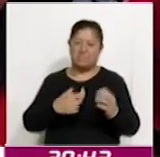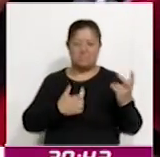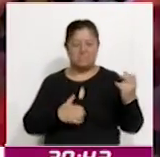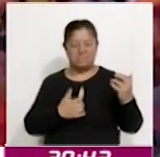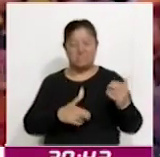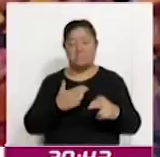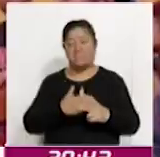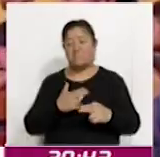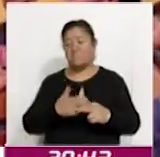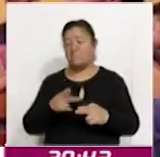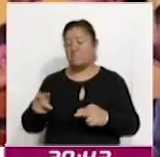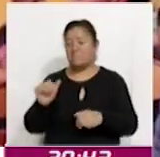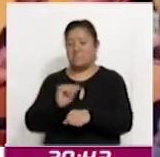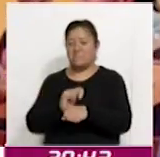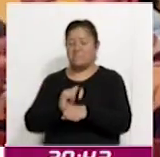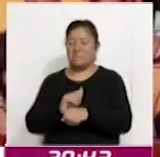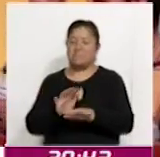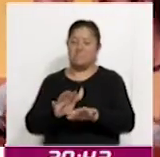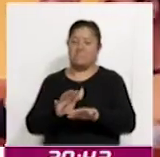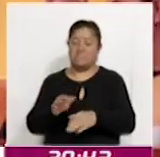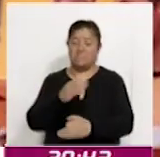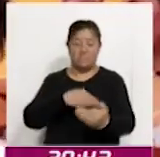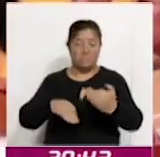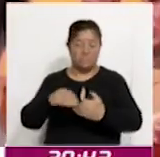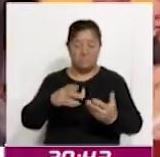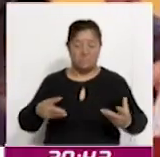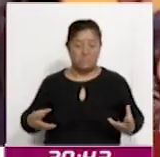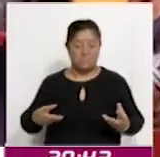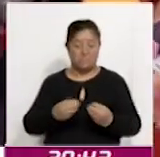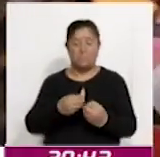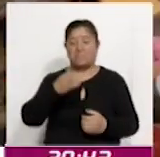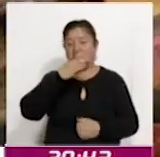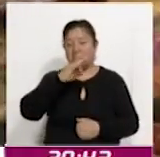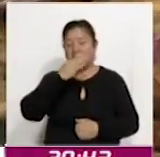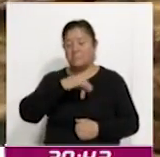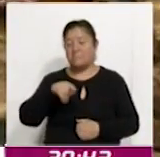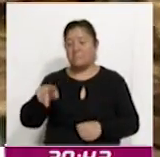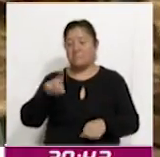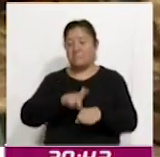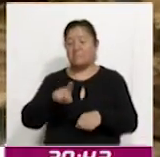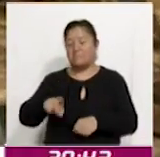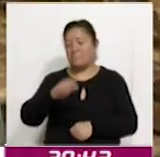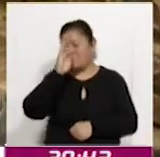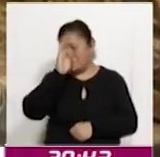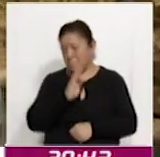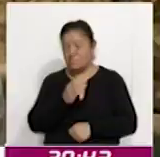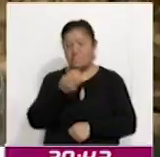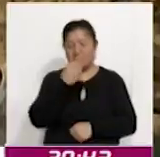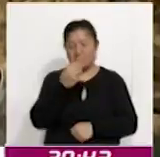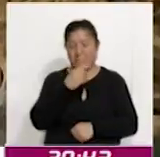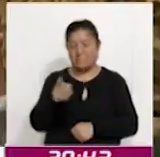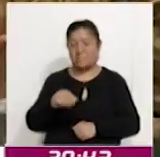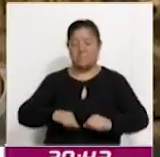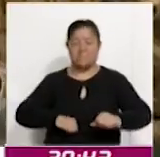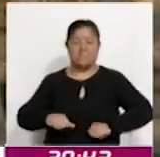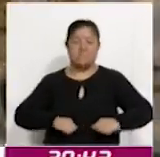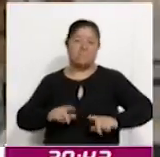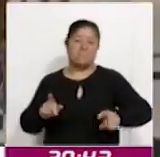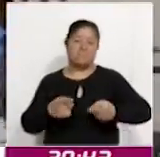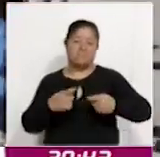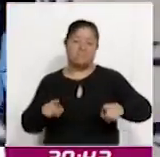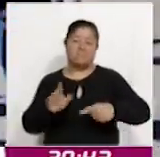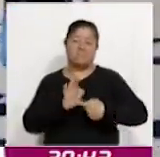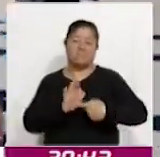artistas de géneros contemporáneos, todos se unen para celebrar su día con misas, comida y eventos musicales que resaltan la